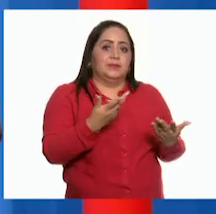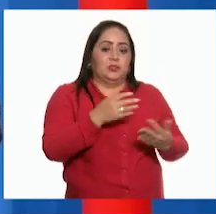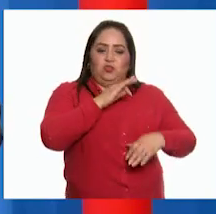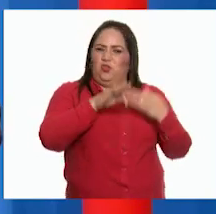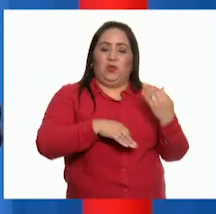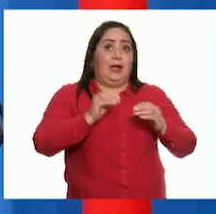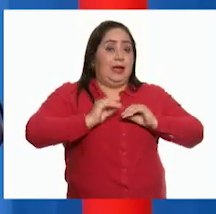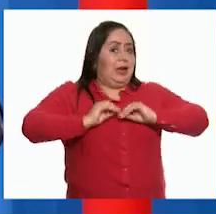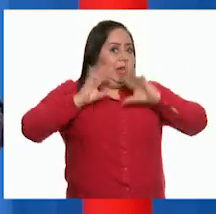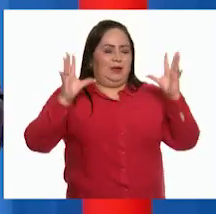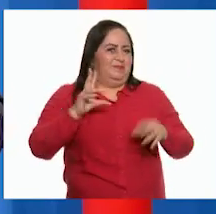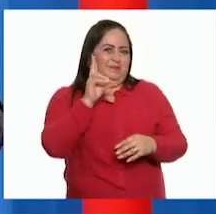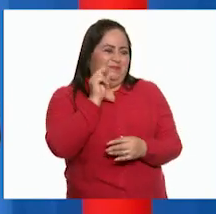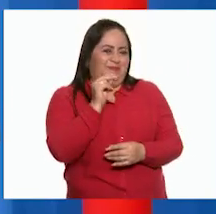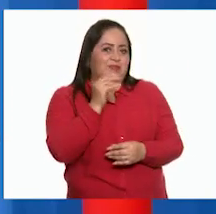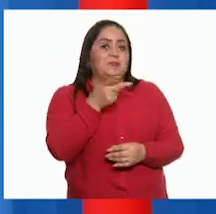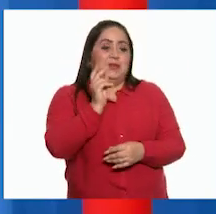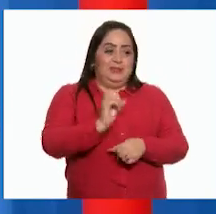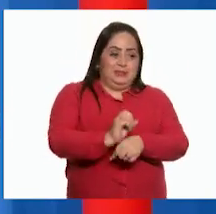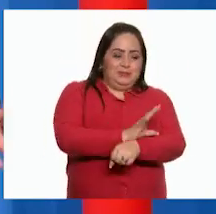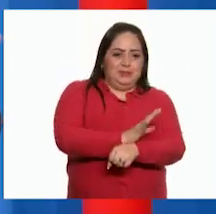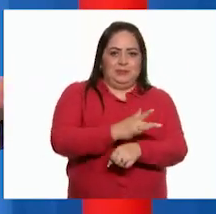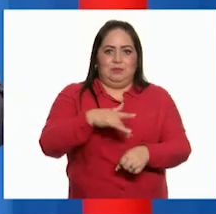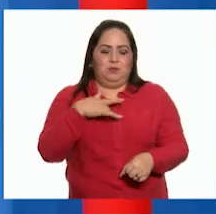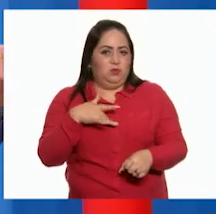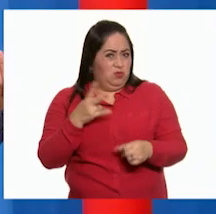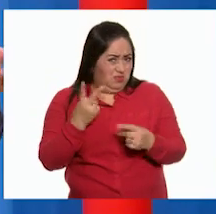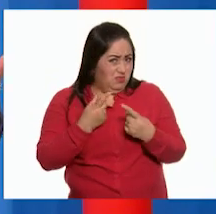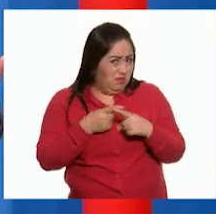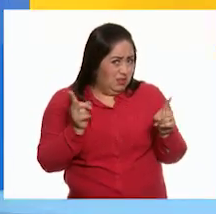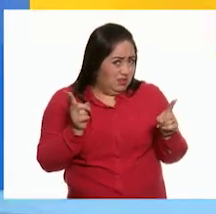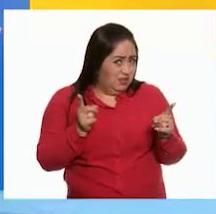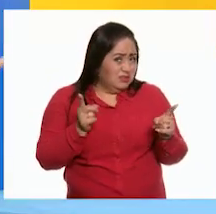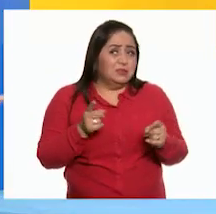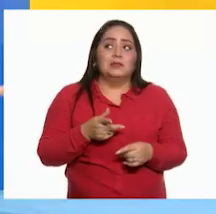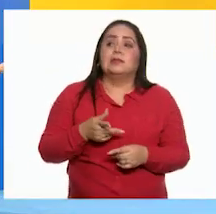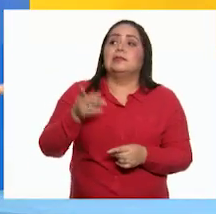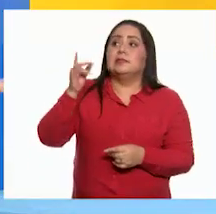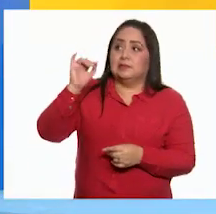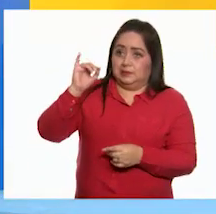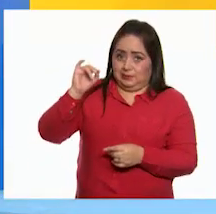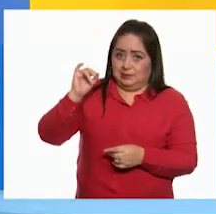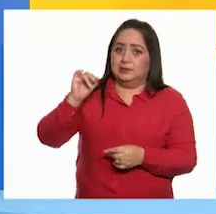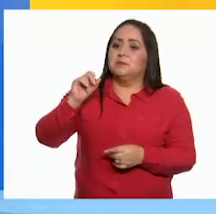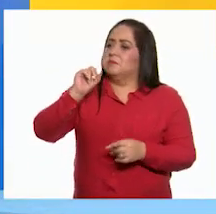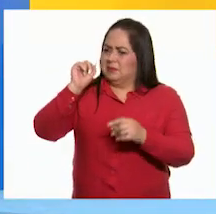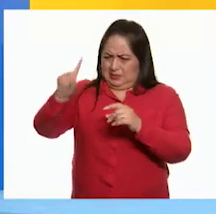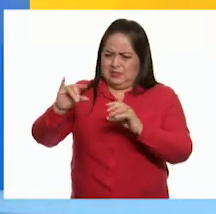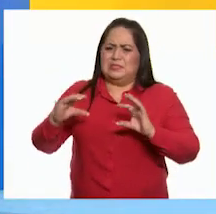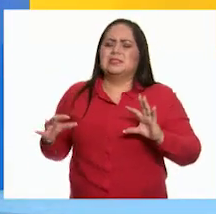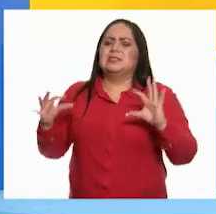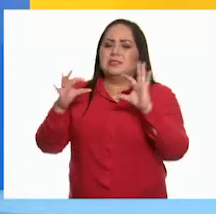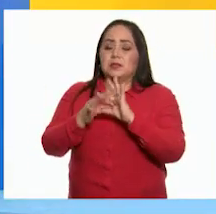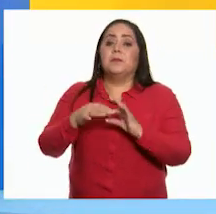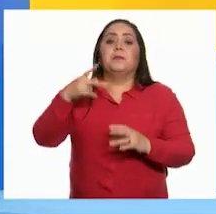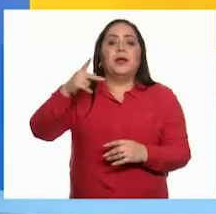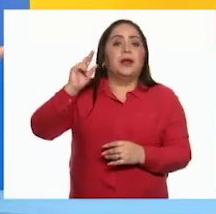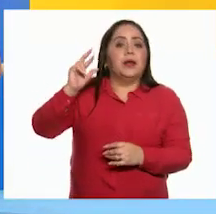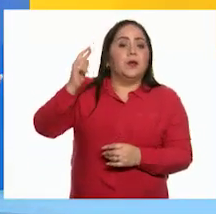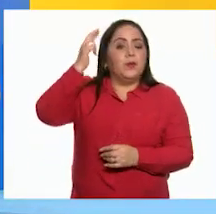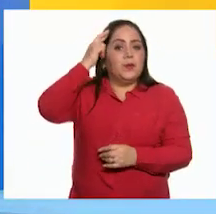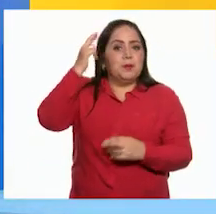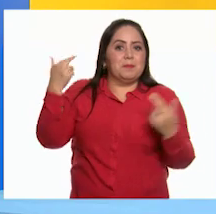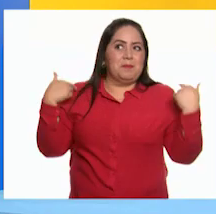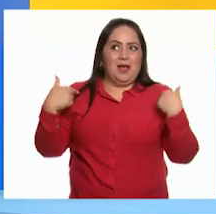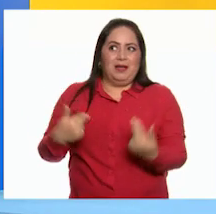todo claro, la verdad. O sea, ¿las emociones y los sentimientos son diferentes? Están íntimamente relacionados. Recuerda que el